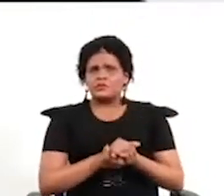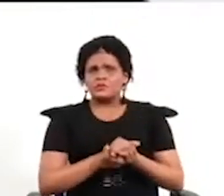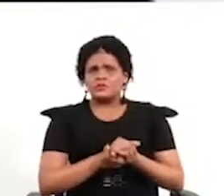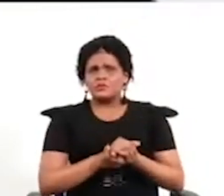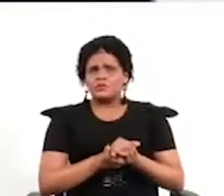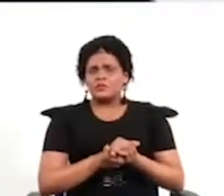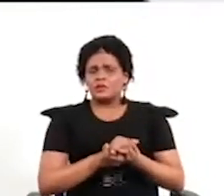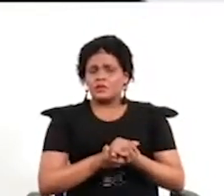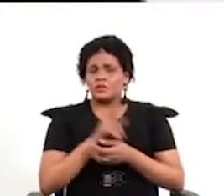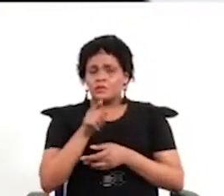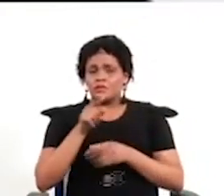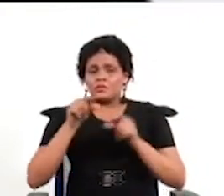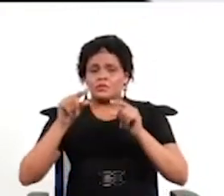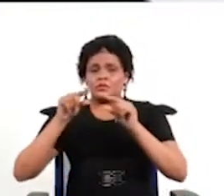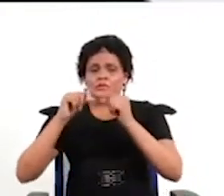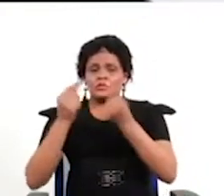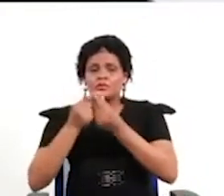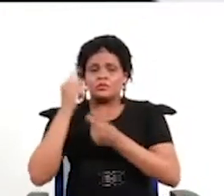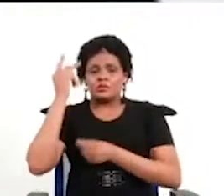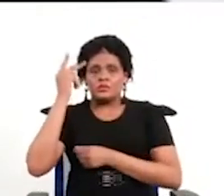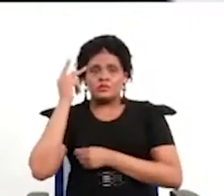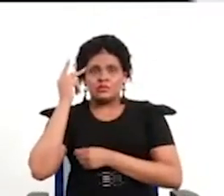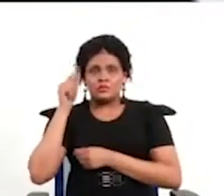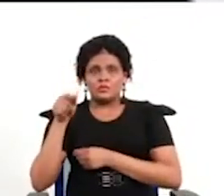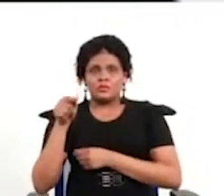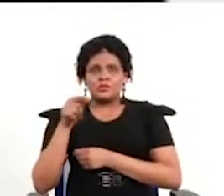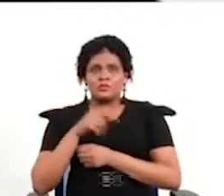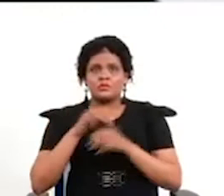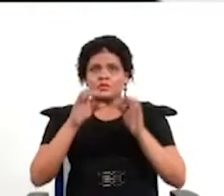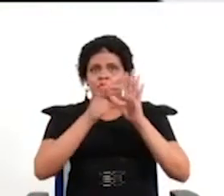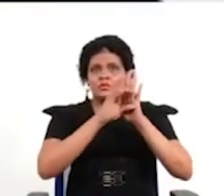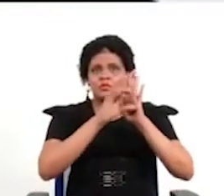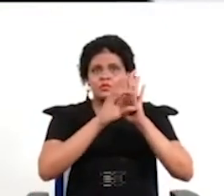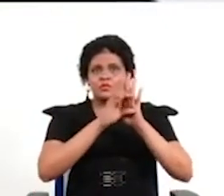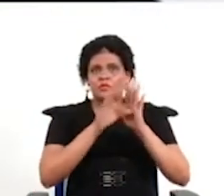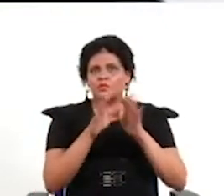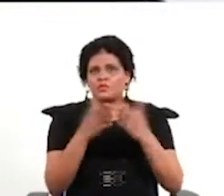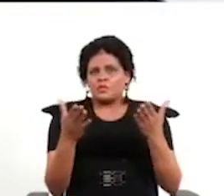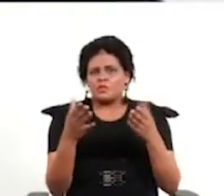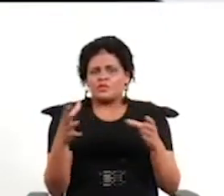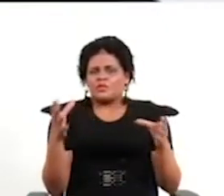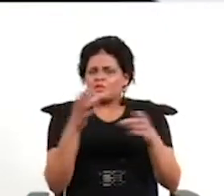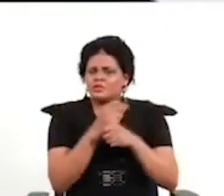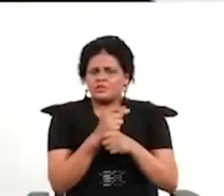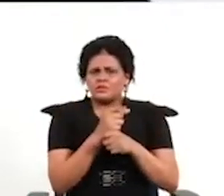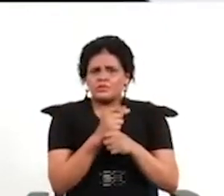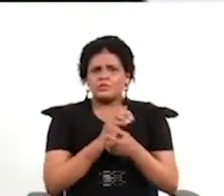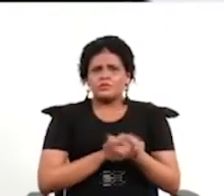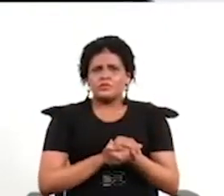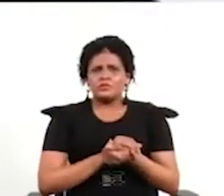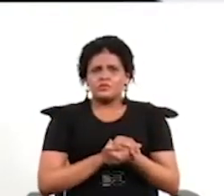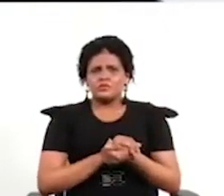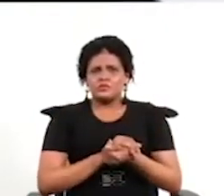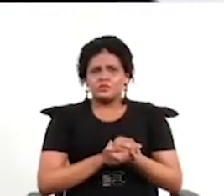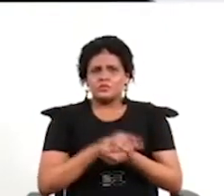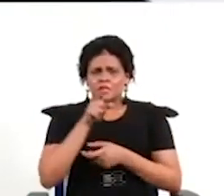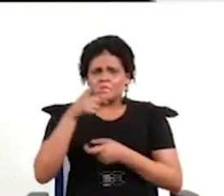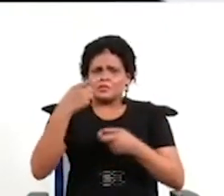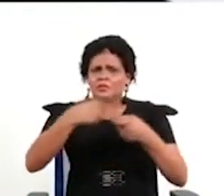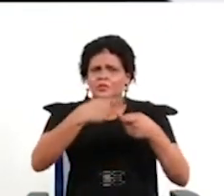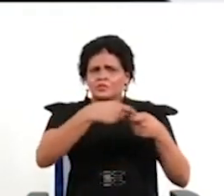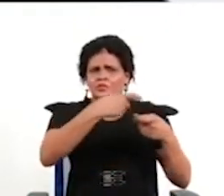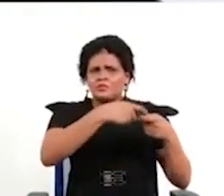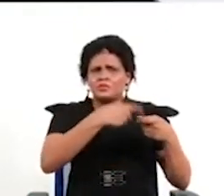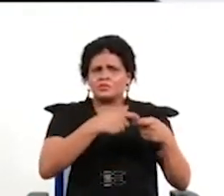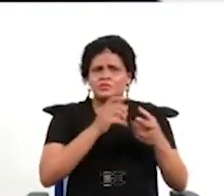constituyentes se entiende yo agregaría bueno como hacer para ser auténtica esa participación